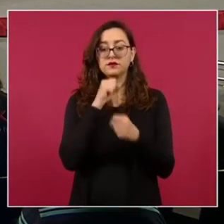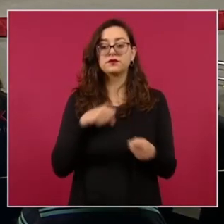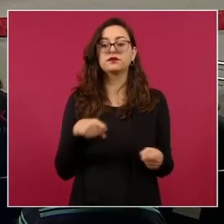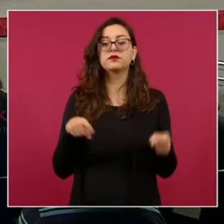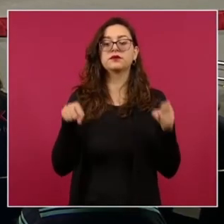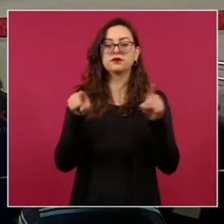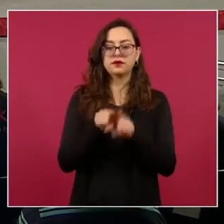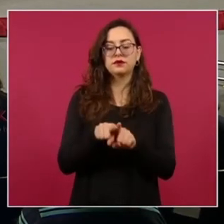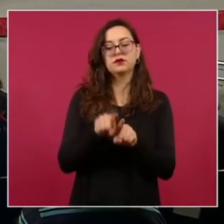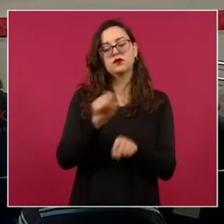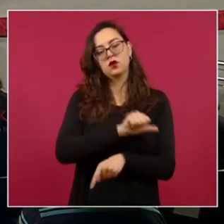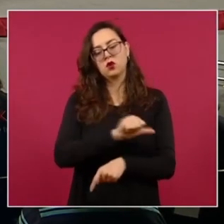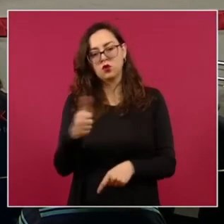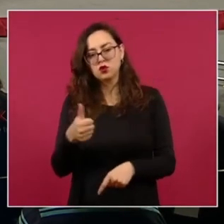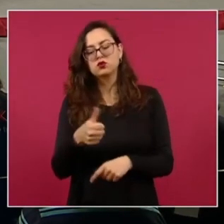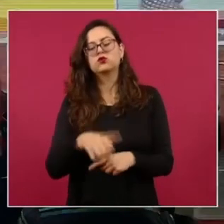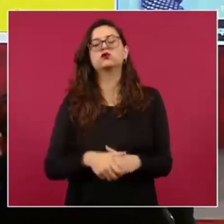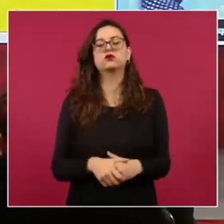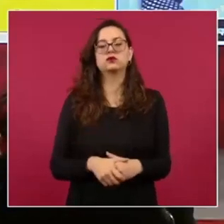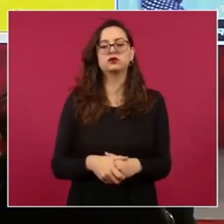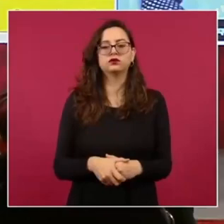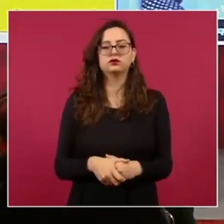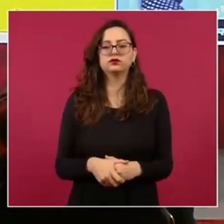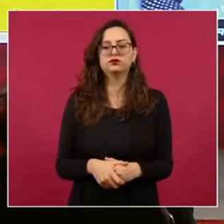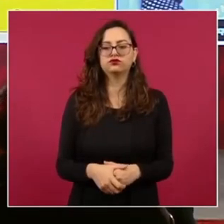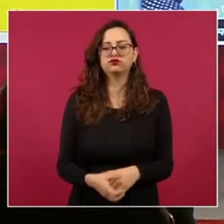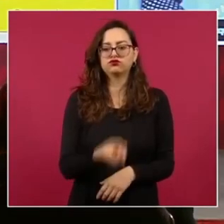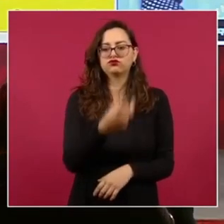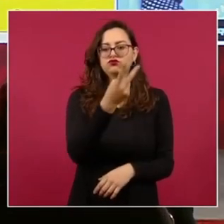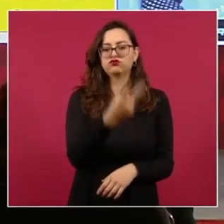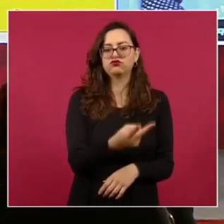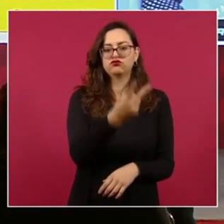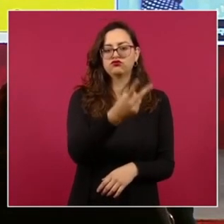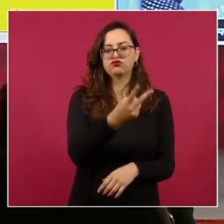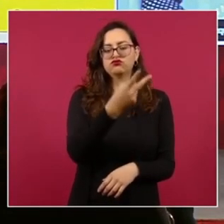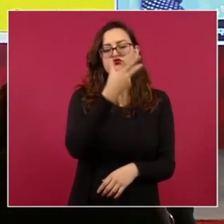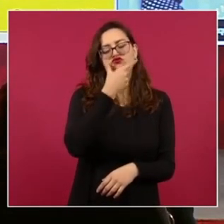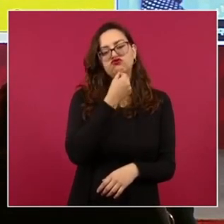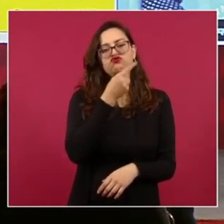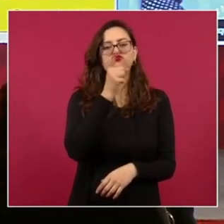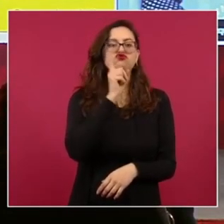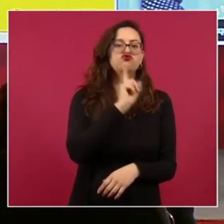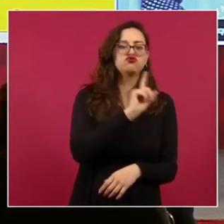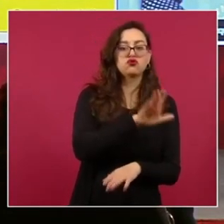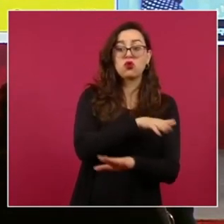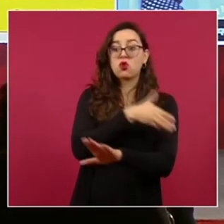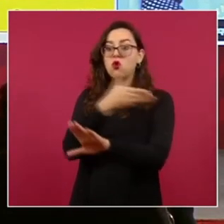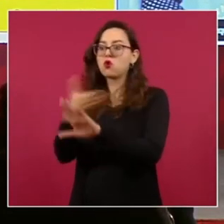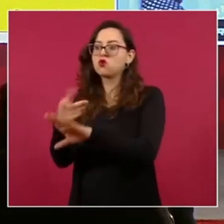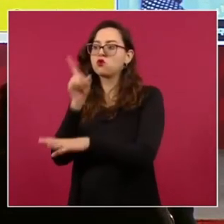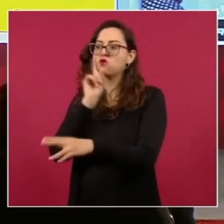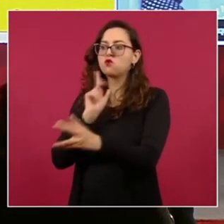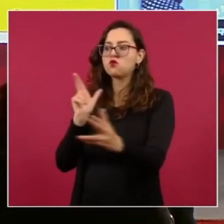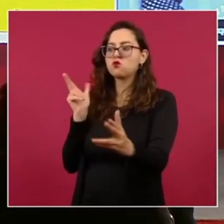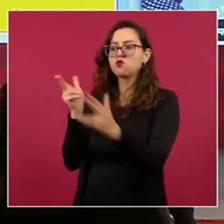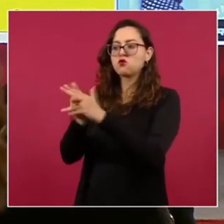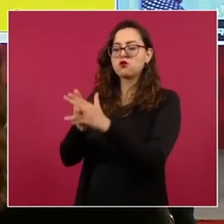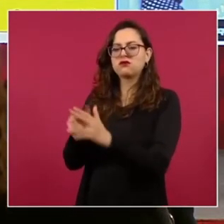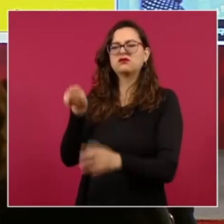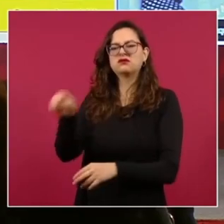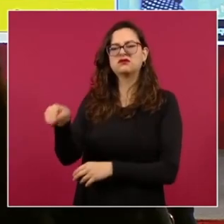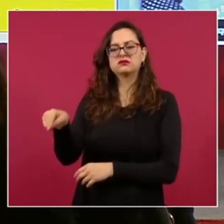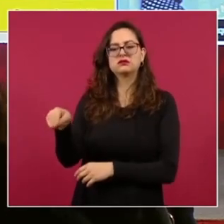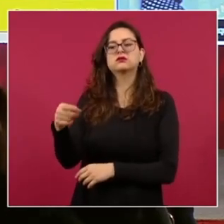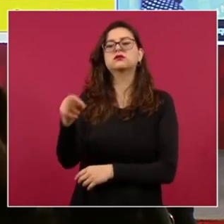e imputación de dos presuntos feminicidas, en este caso en agravio de Rosa y Zela